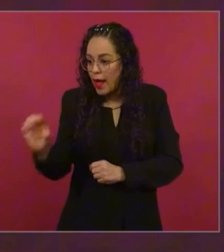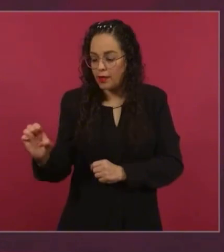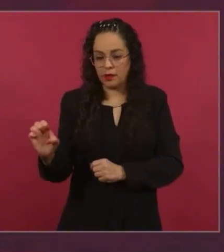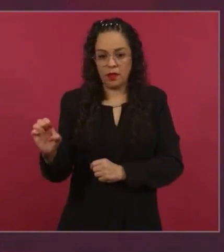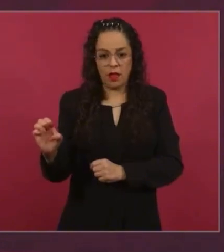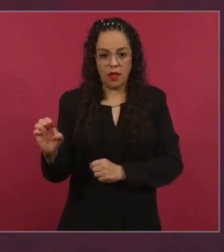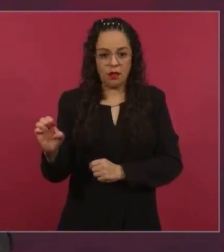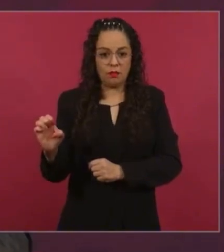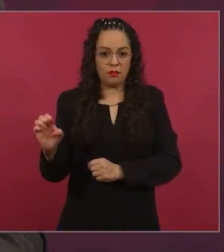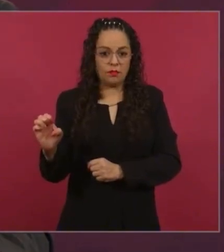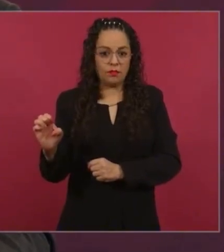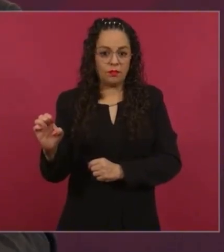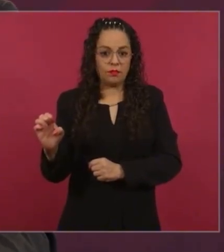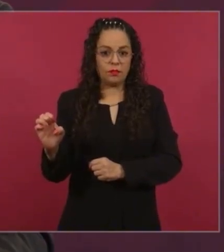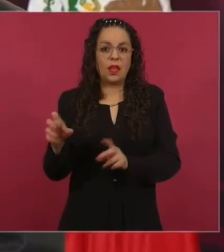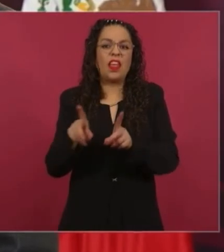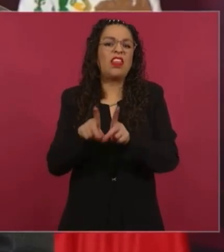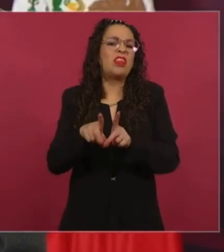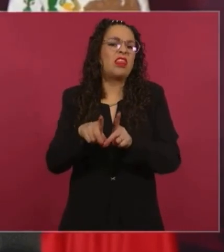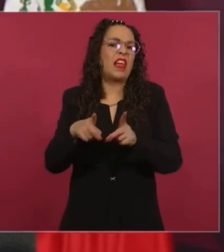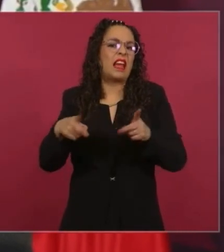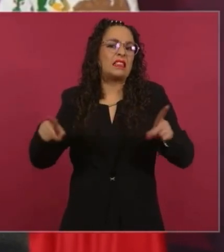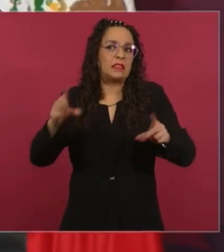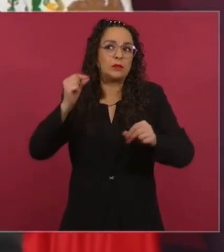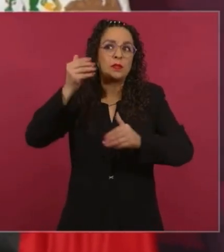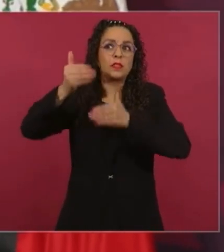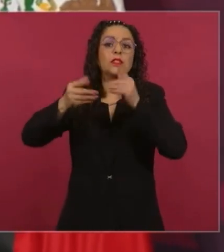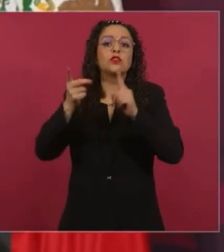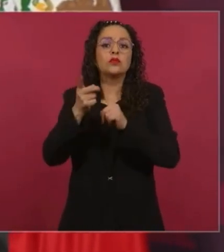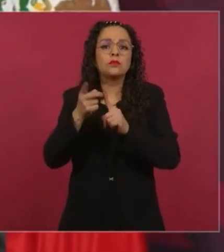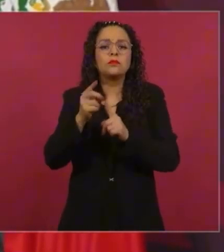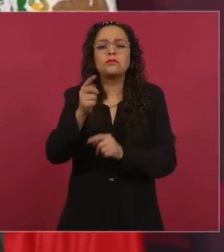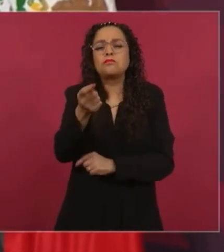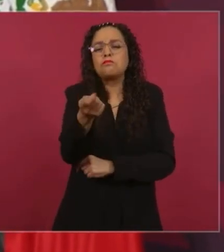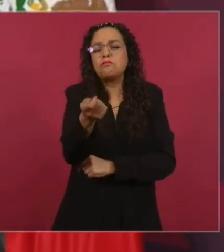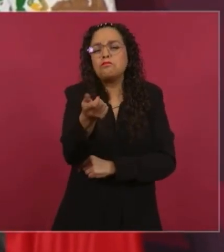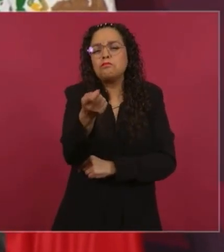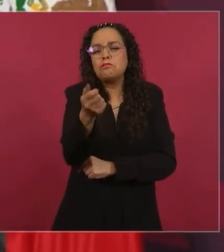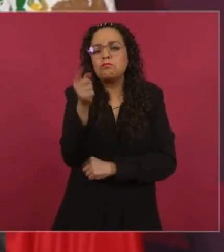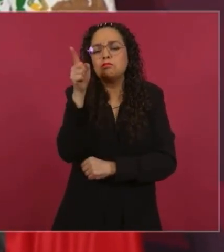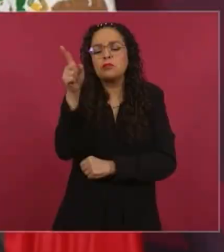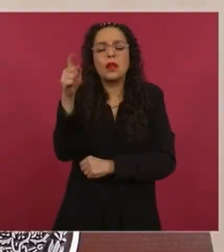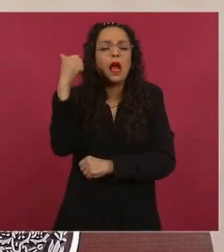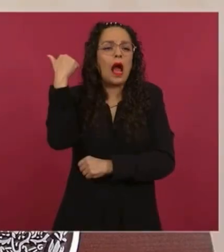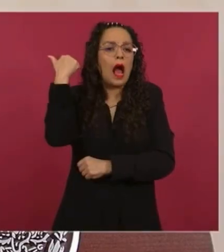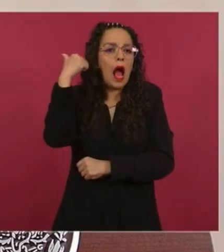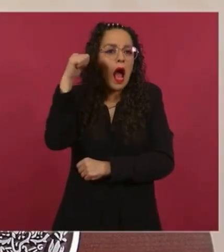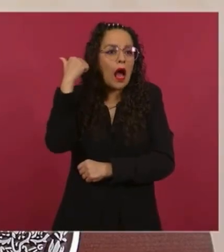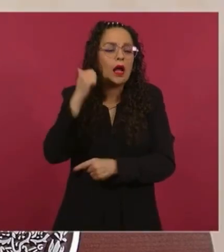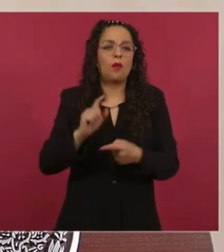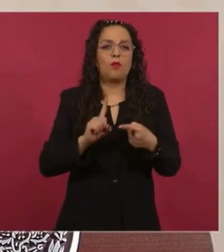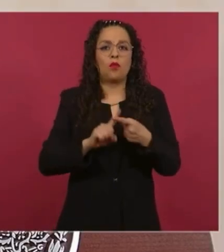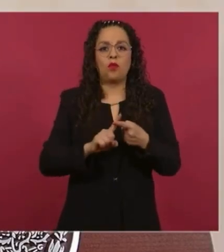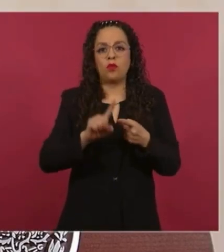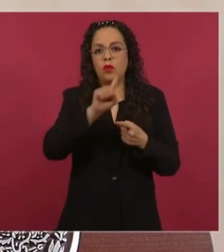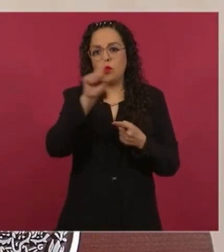Pues un poco en Acapulco, en Ciguatanejo. Nada más.